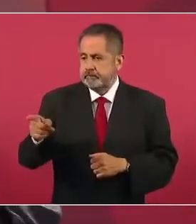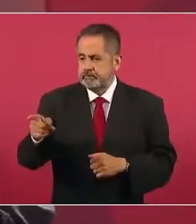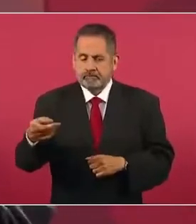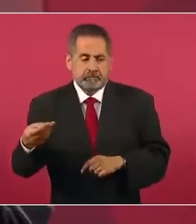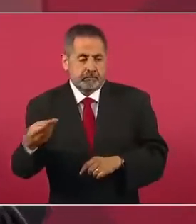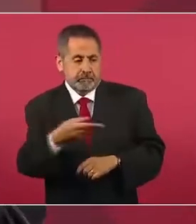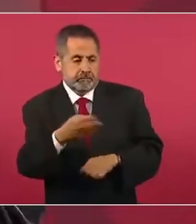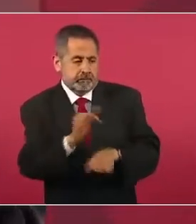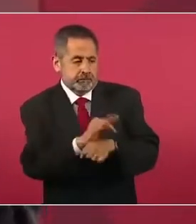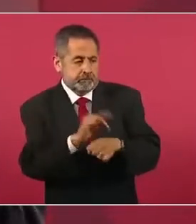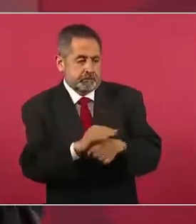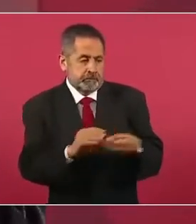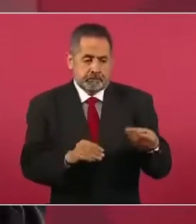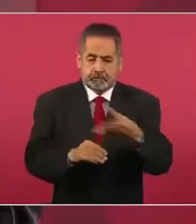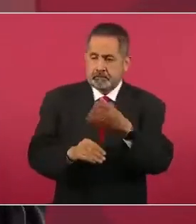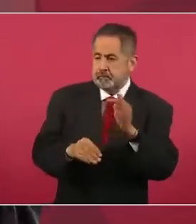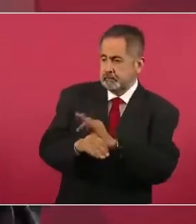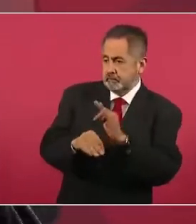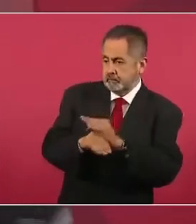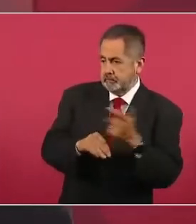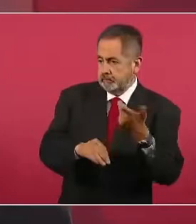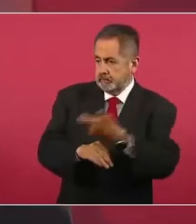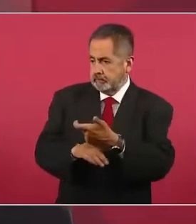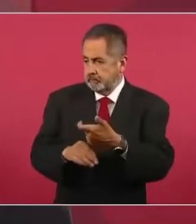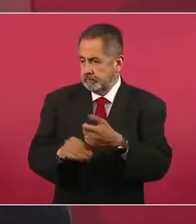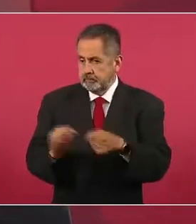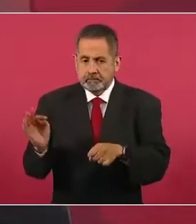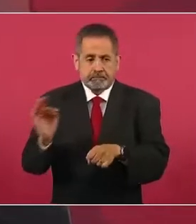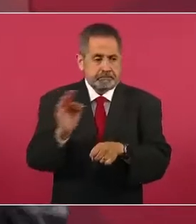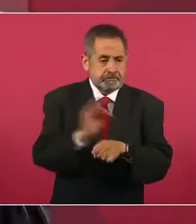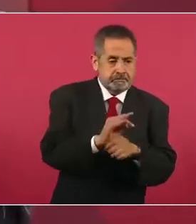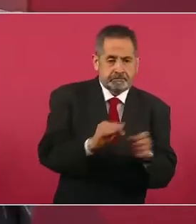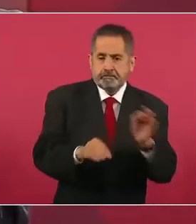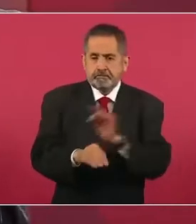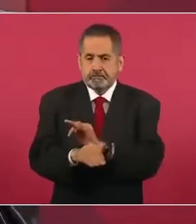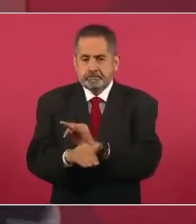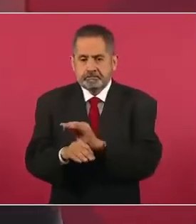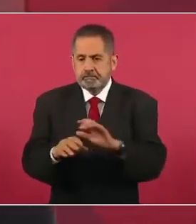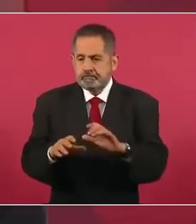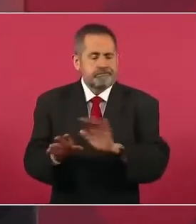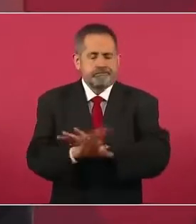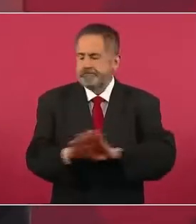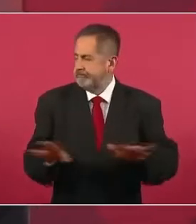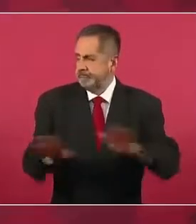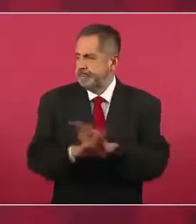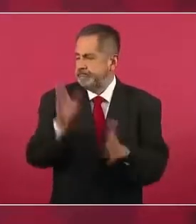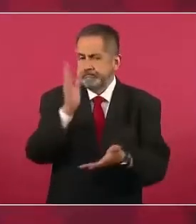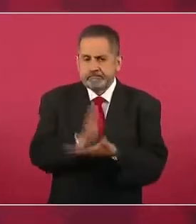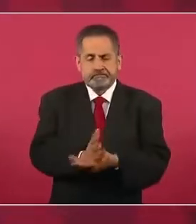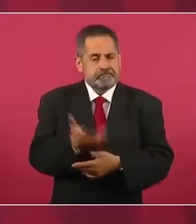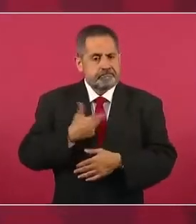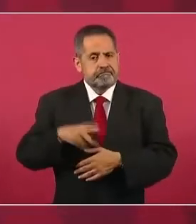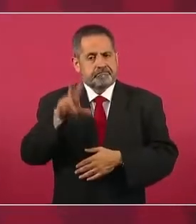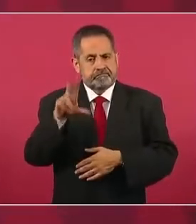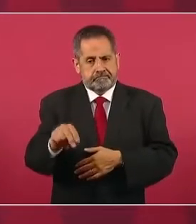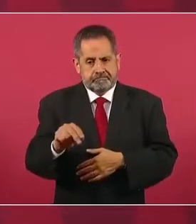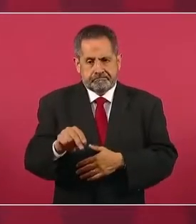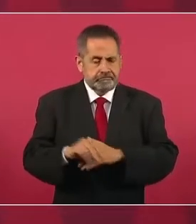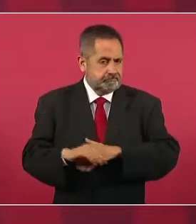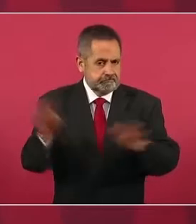nutren mutuamente la delincuencia y la autoridad. Entonces,